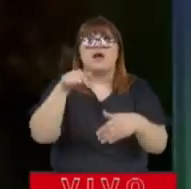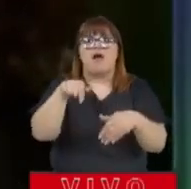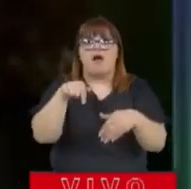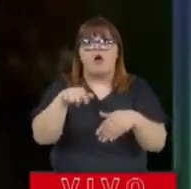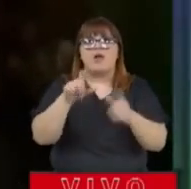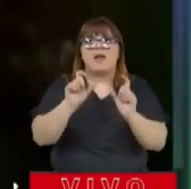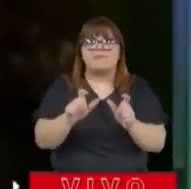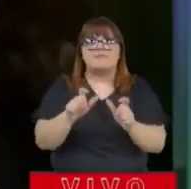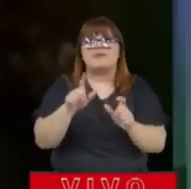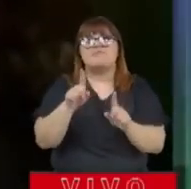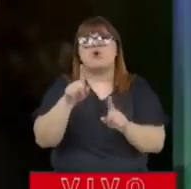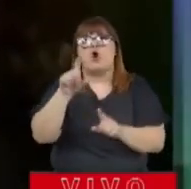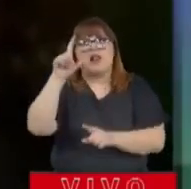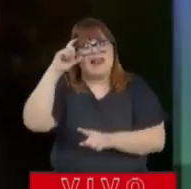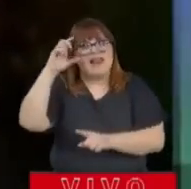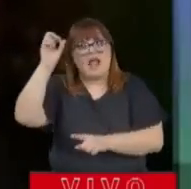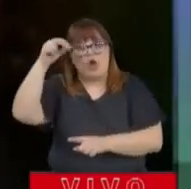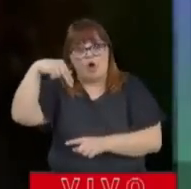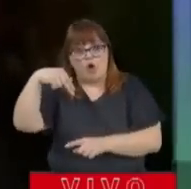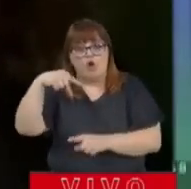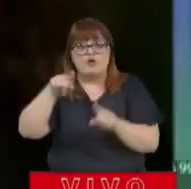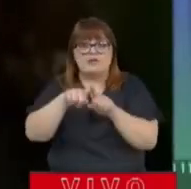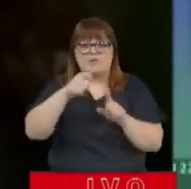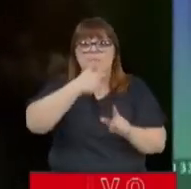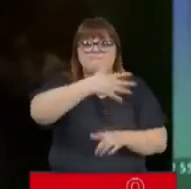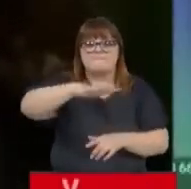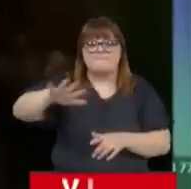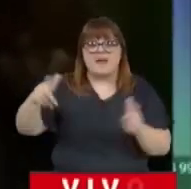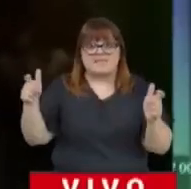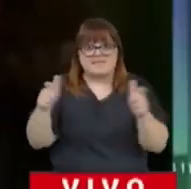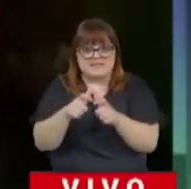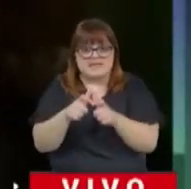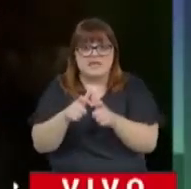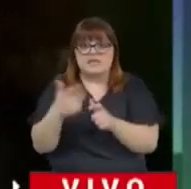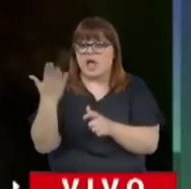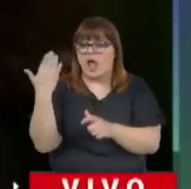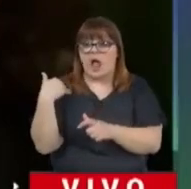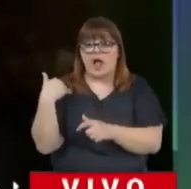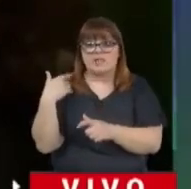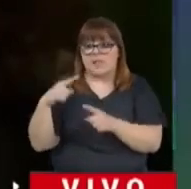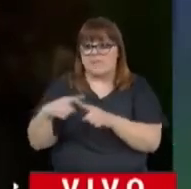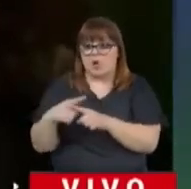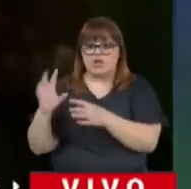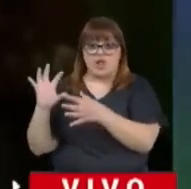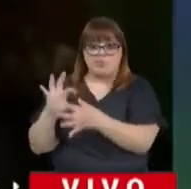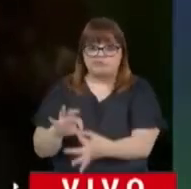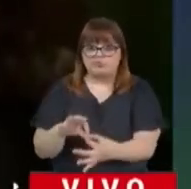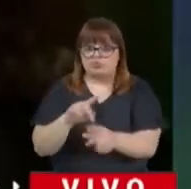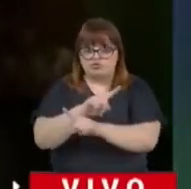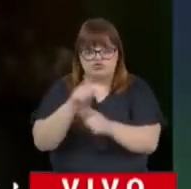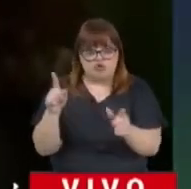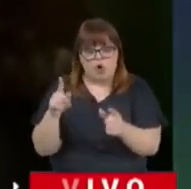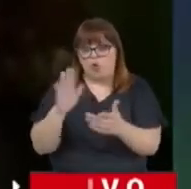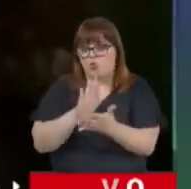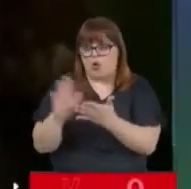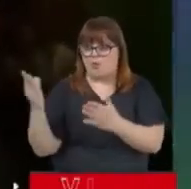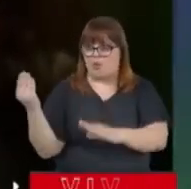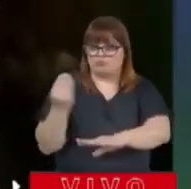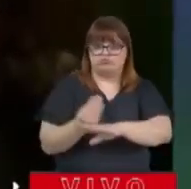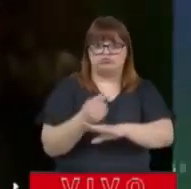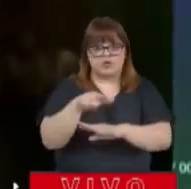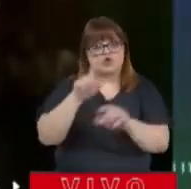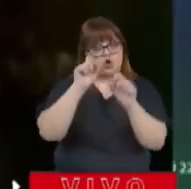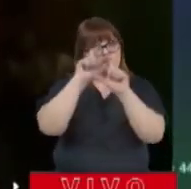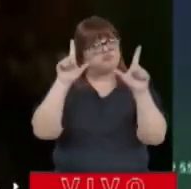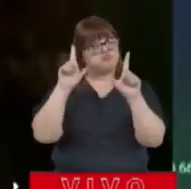en este caso con Cristian León representándolo allí en Mar Chiquita, alguien que no viene de la política. Entonces también fue